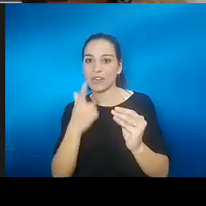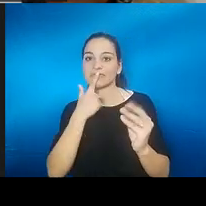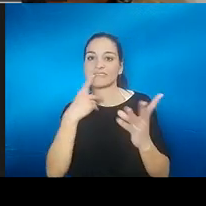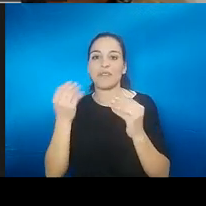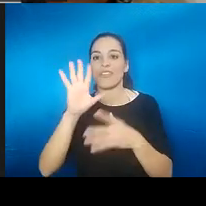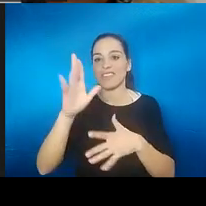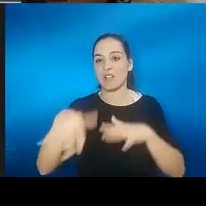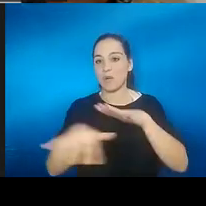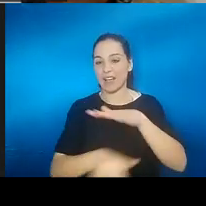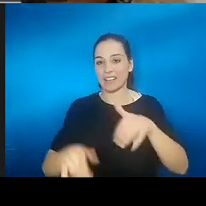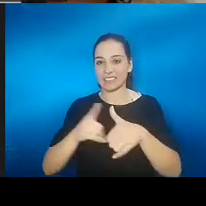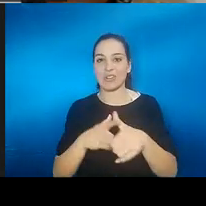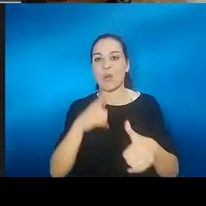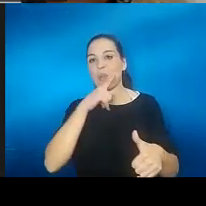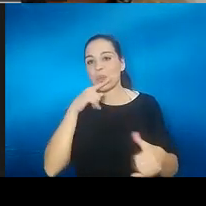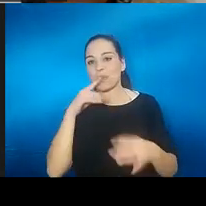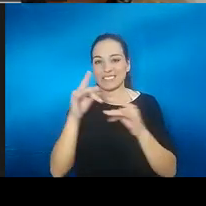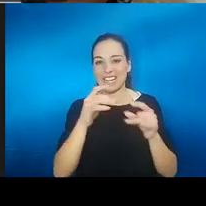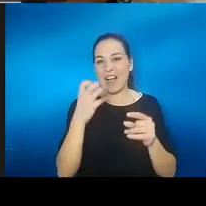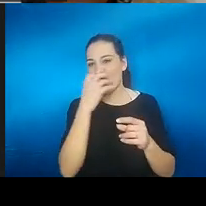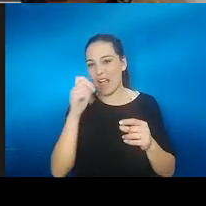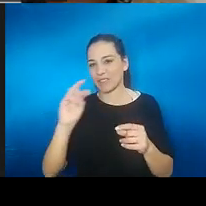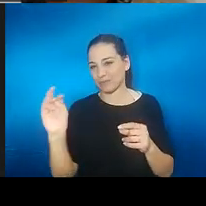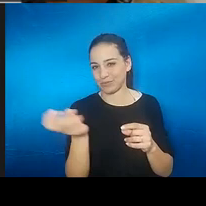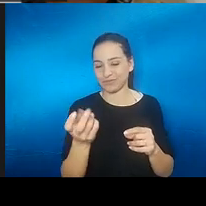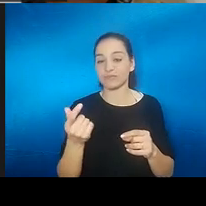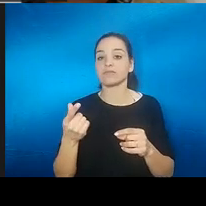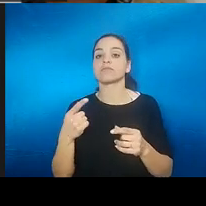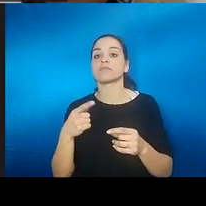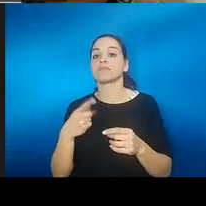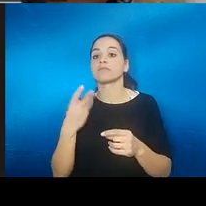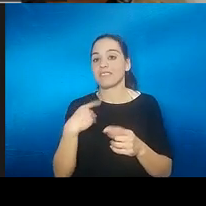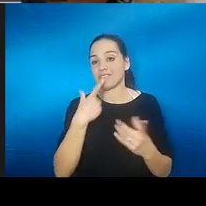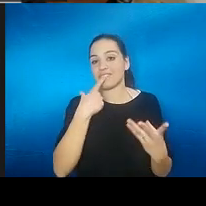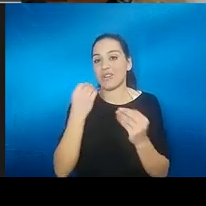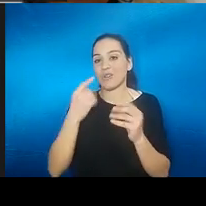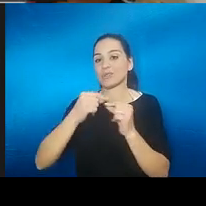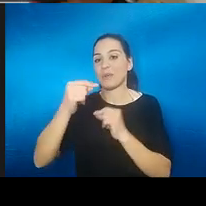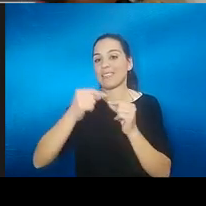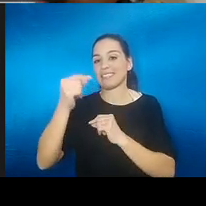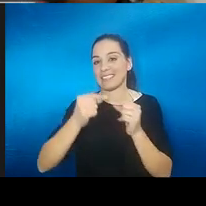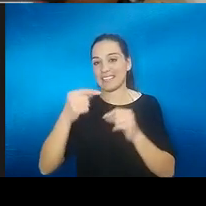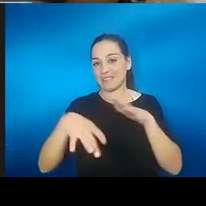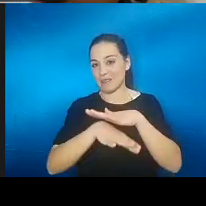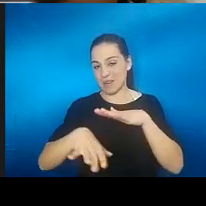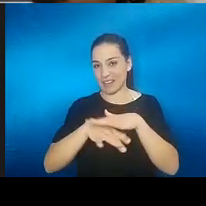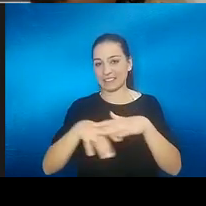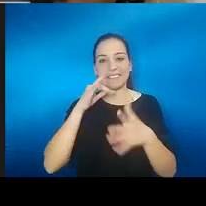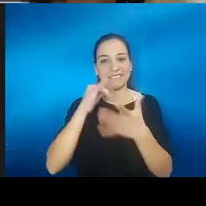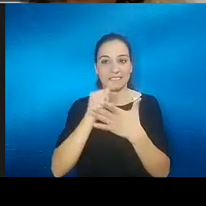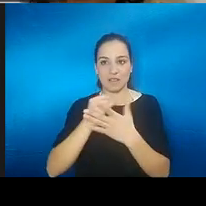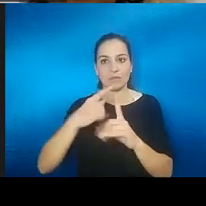agrio umami bla bla bla y esa sería la gustometría básica como la olfatometría subjetiva y luego existen